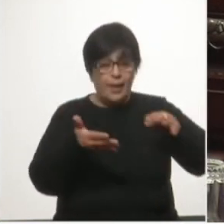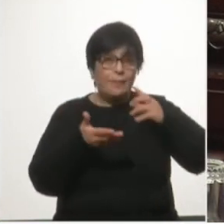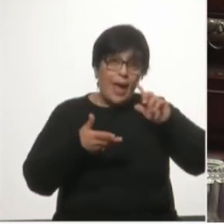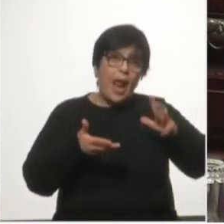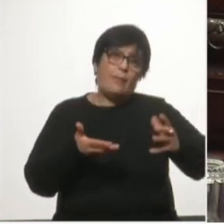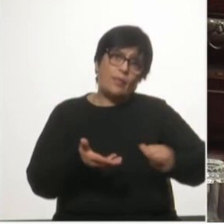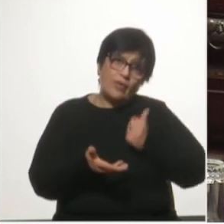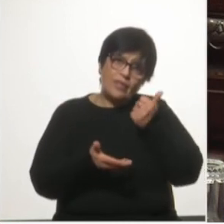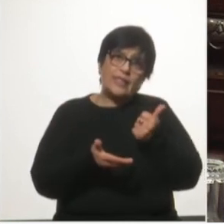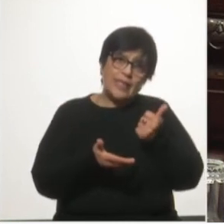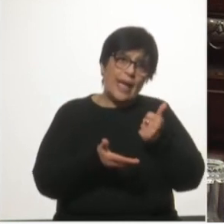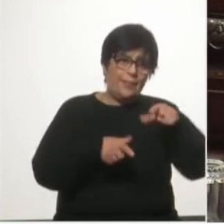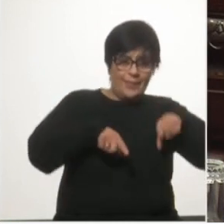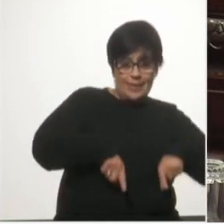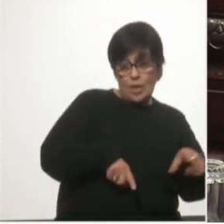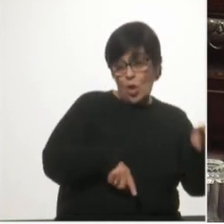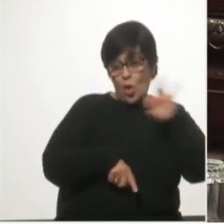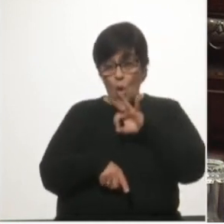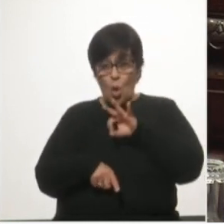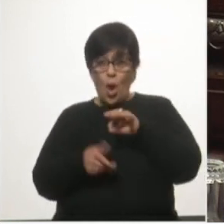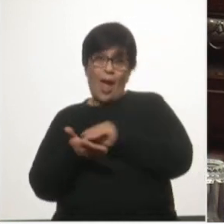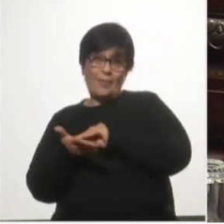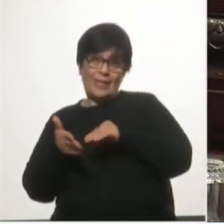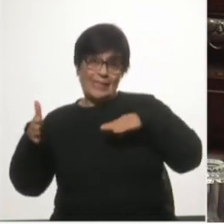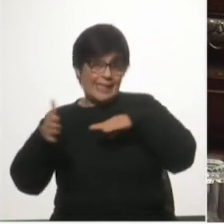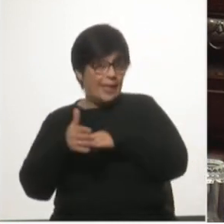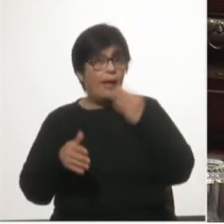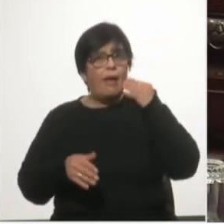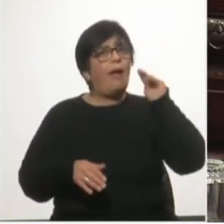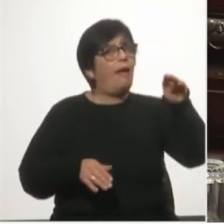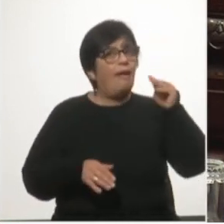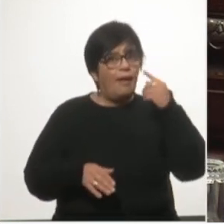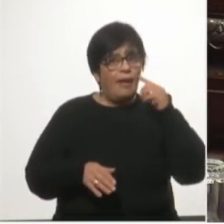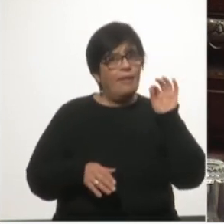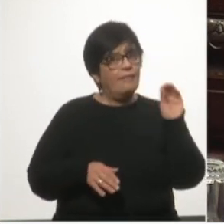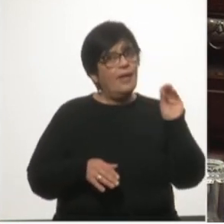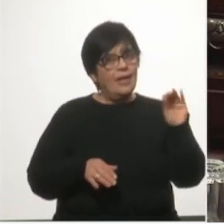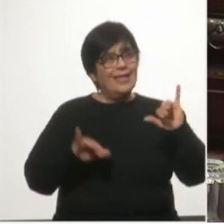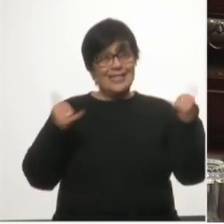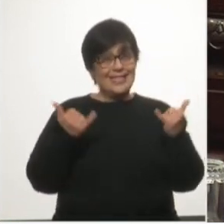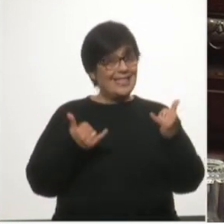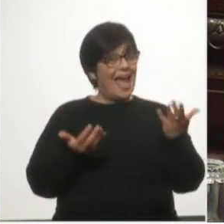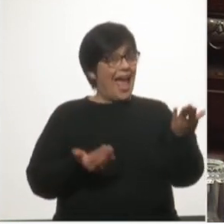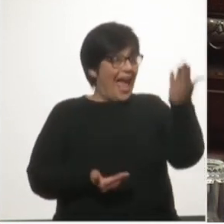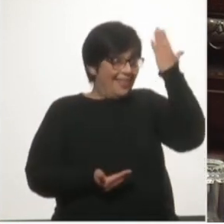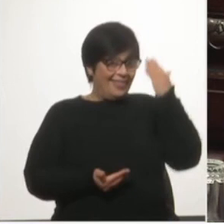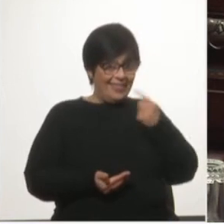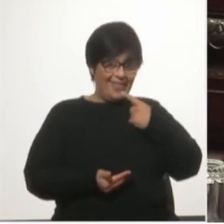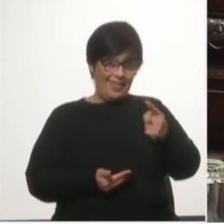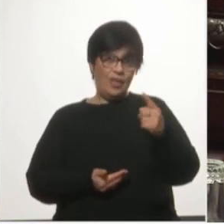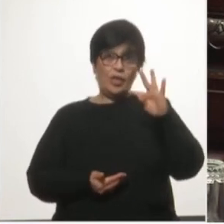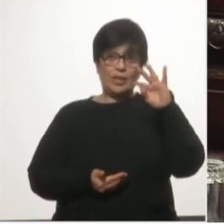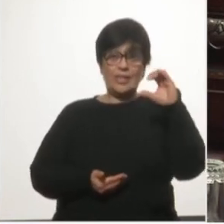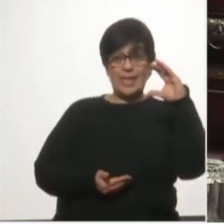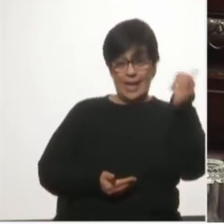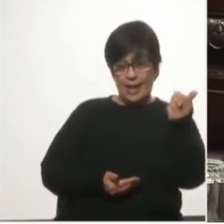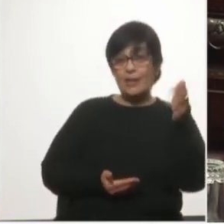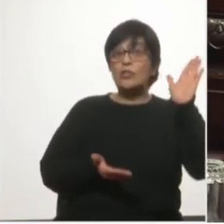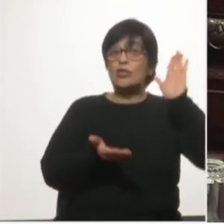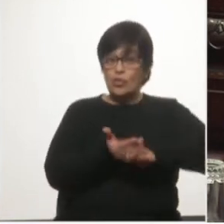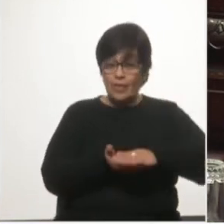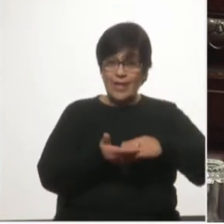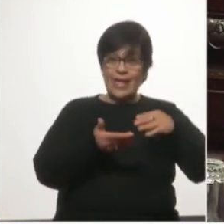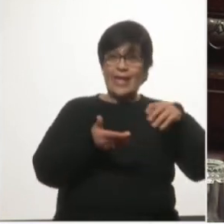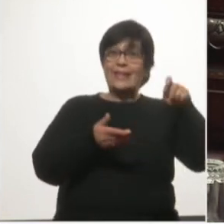administración nacional de puertos le hubieran advertido que el TCA ya se había expedido acerca de las razones de esa